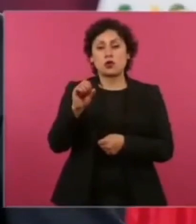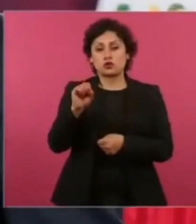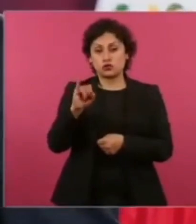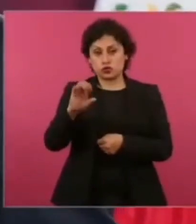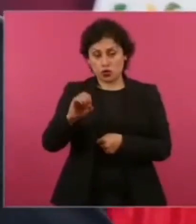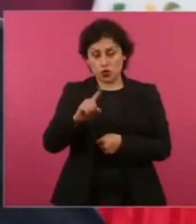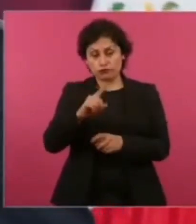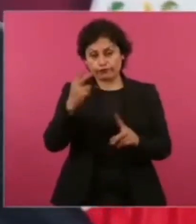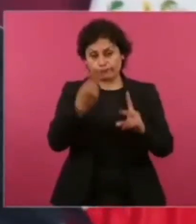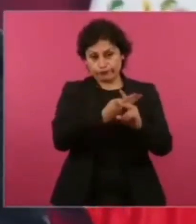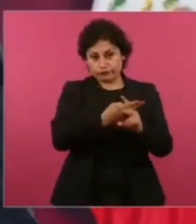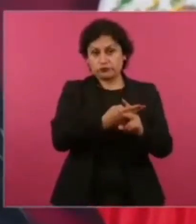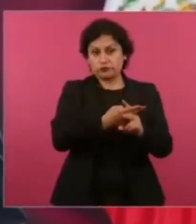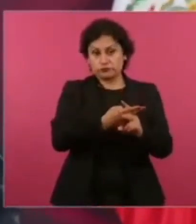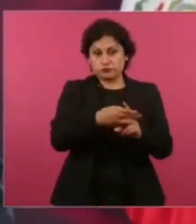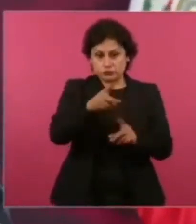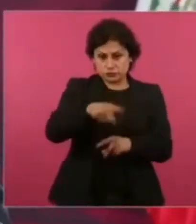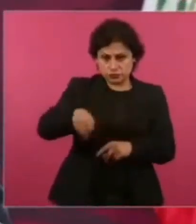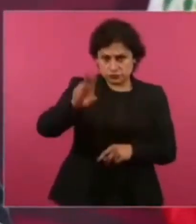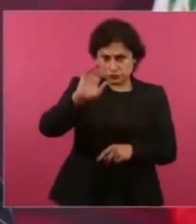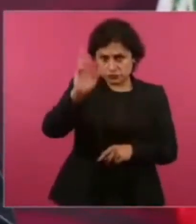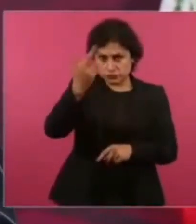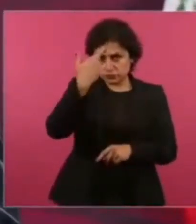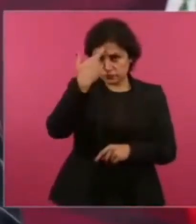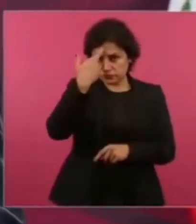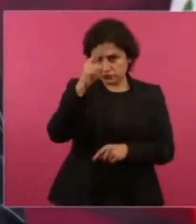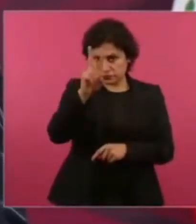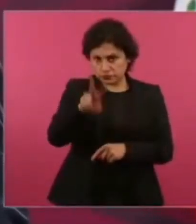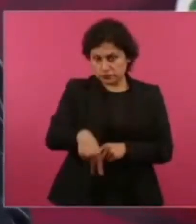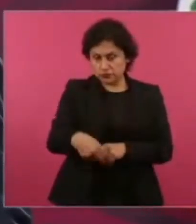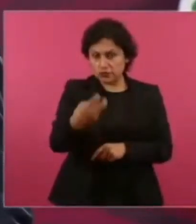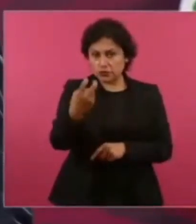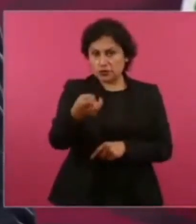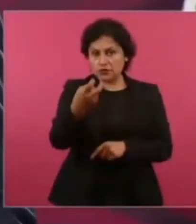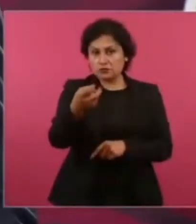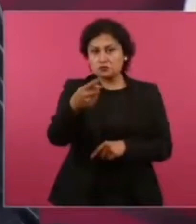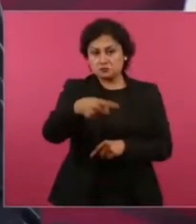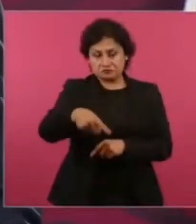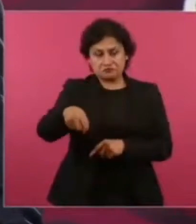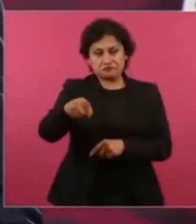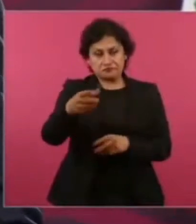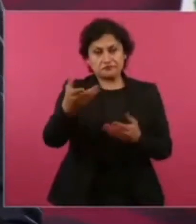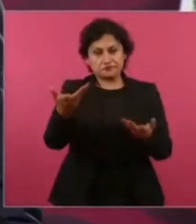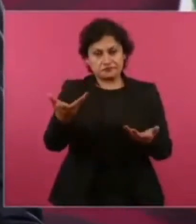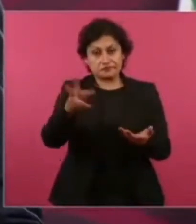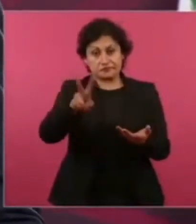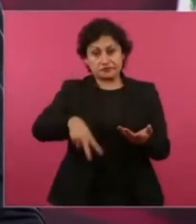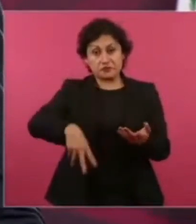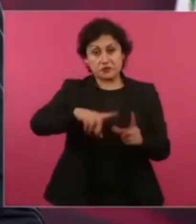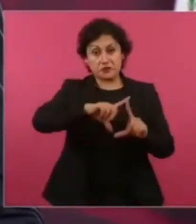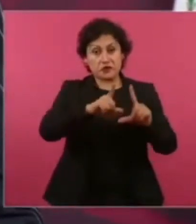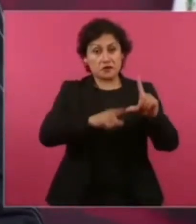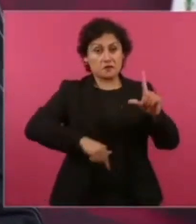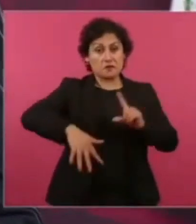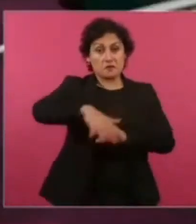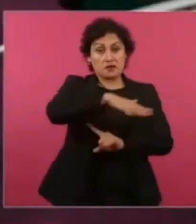Muchos deben de recordar esos momentos tristes